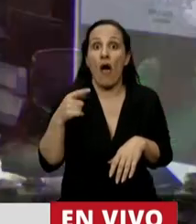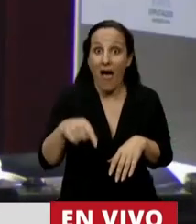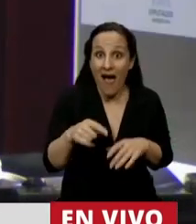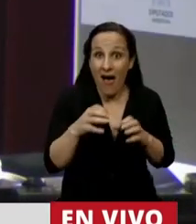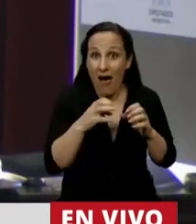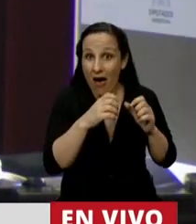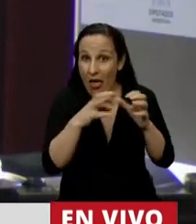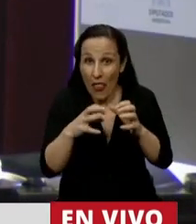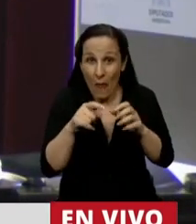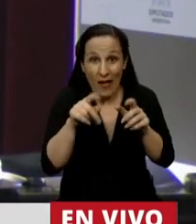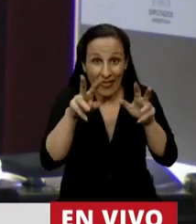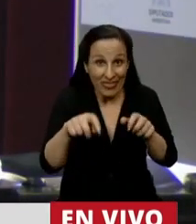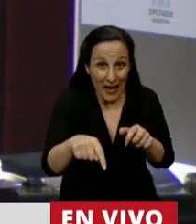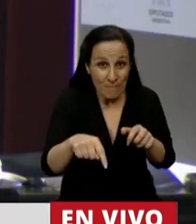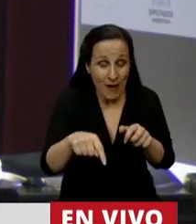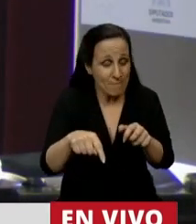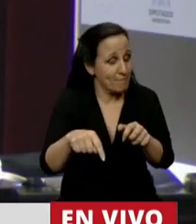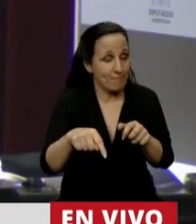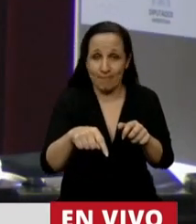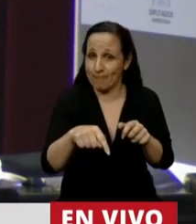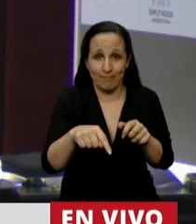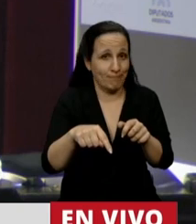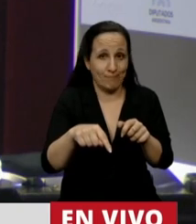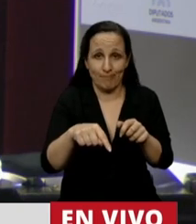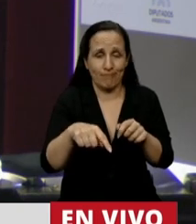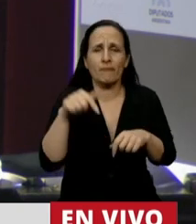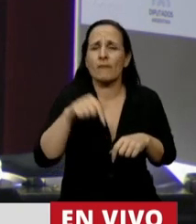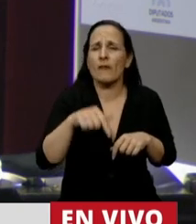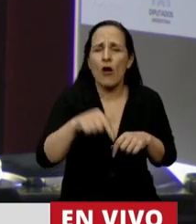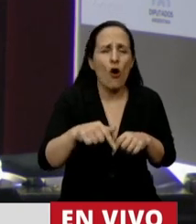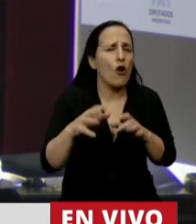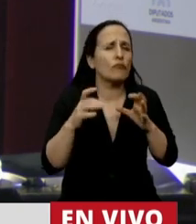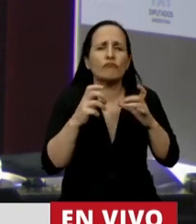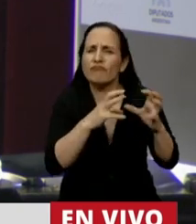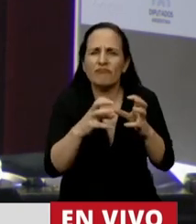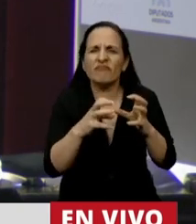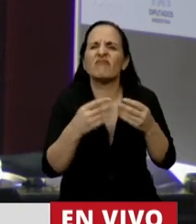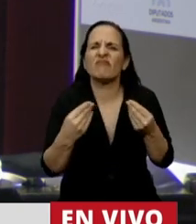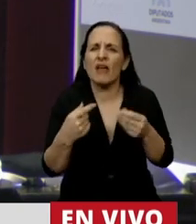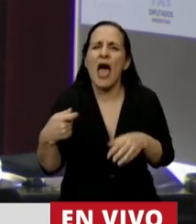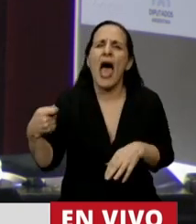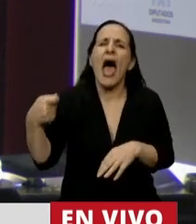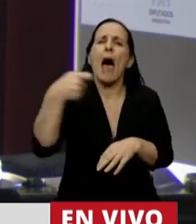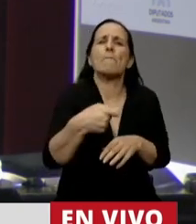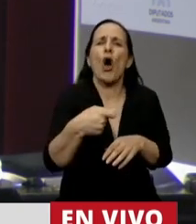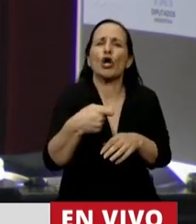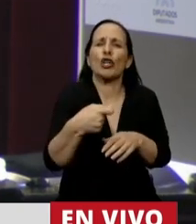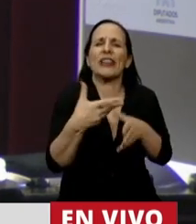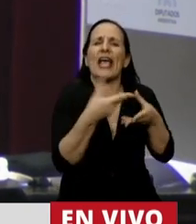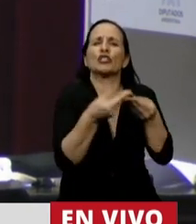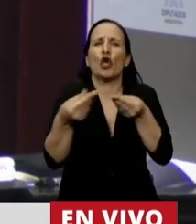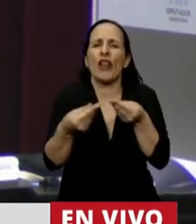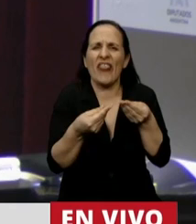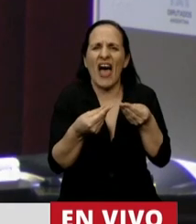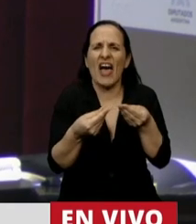discutiendo este tema. Estamos discutiendo un aporte solidario de los que son